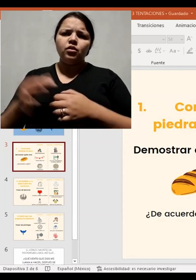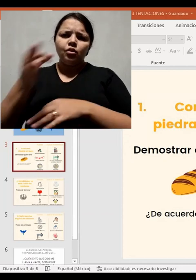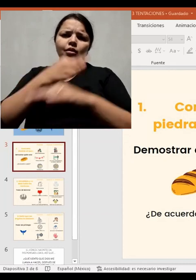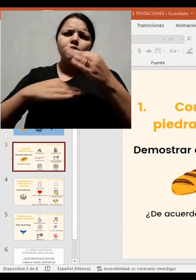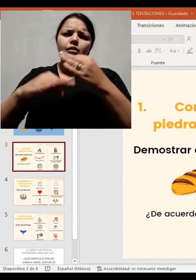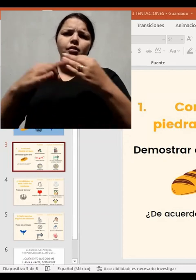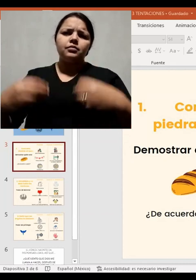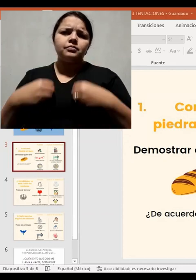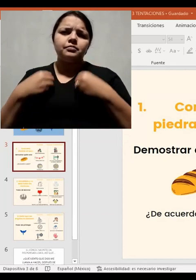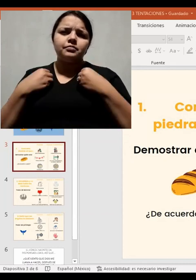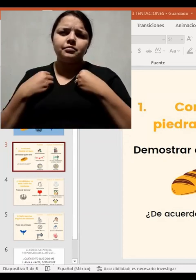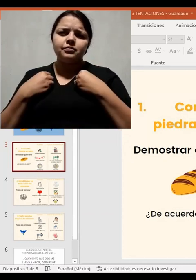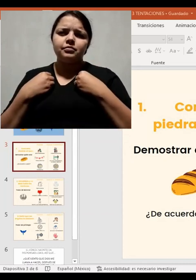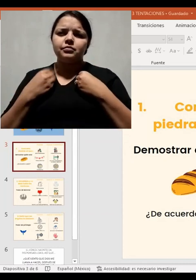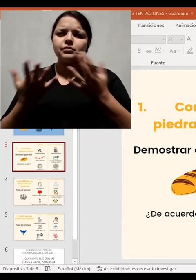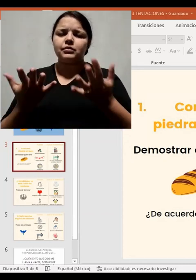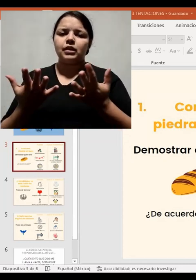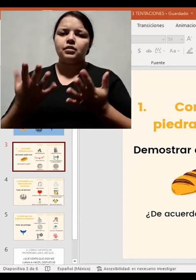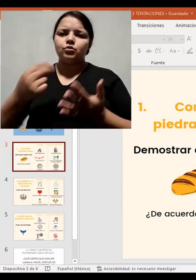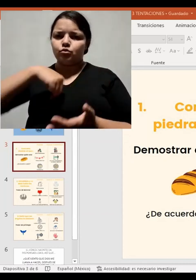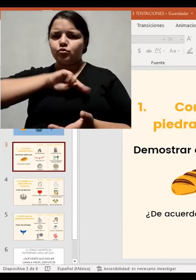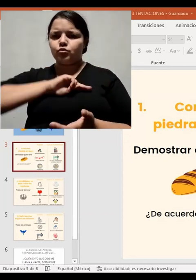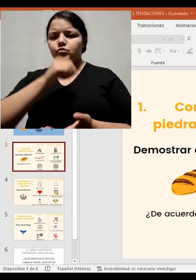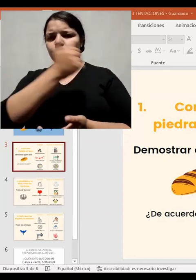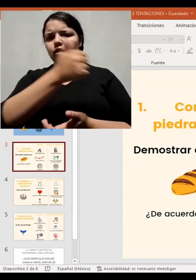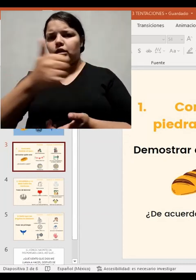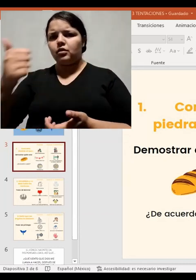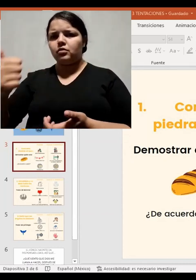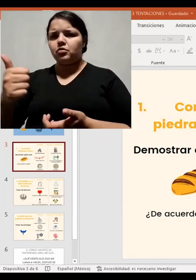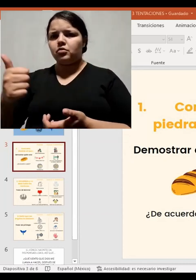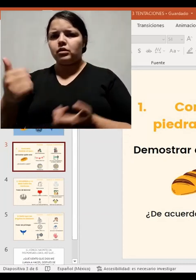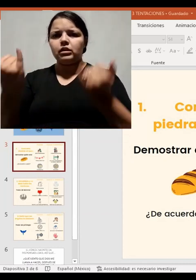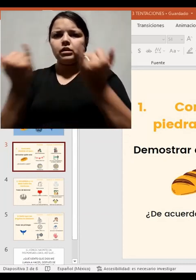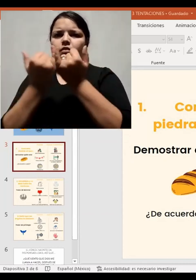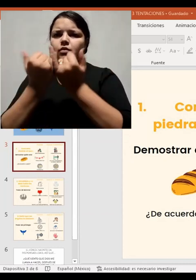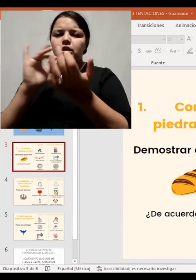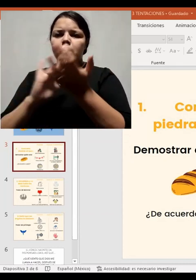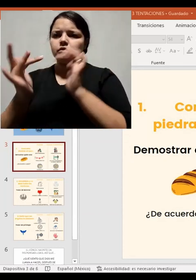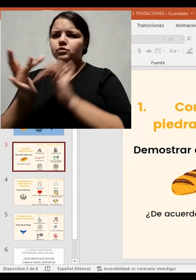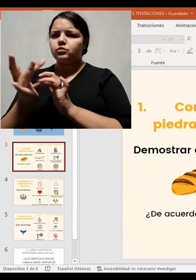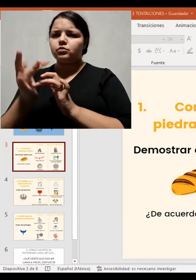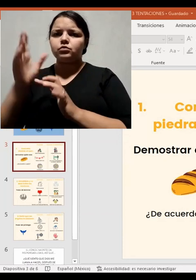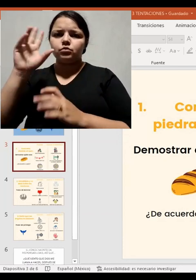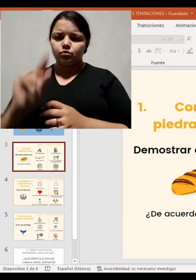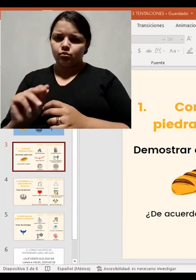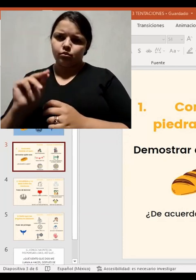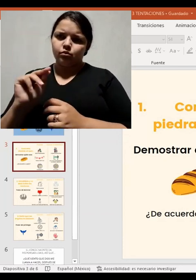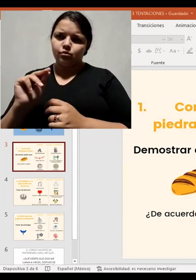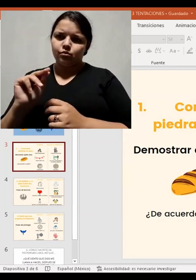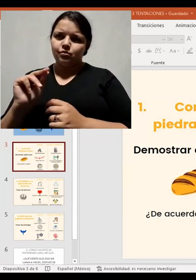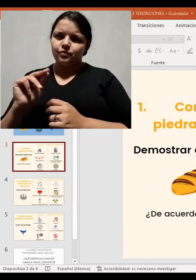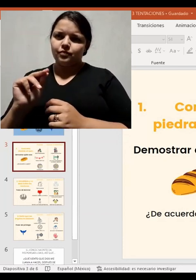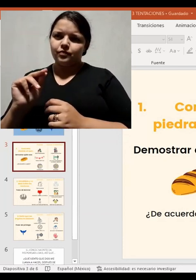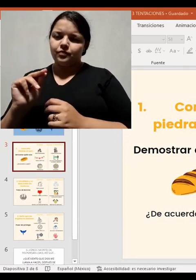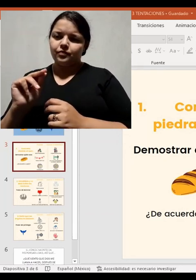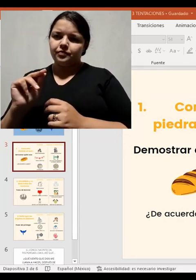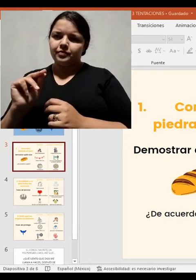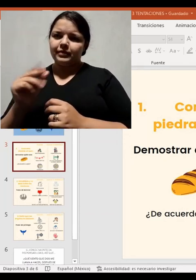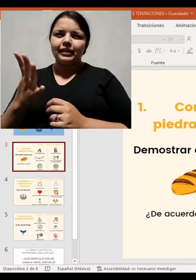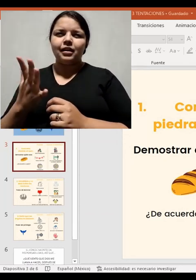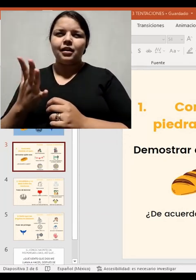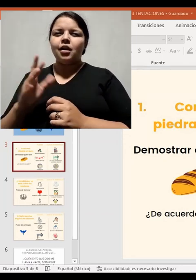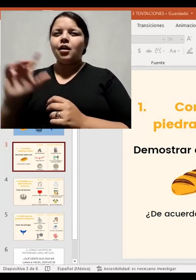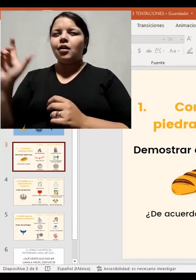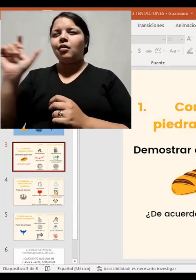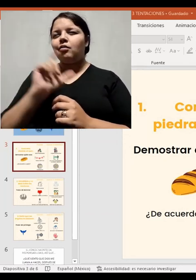presentó a Jesús. Viene mostrándonos como un poder aparente para que nosotros al tomarlo